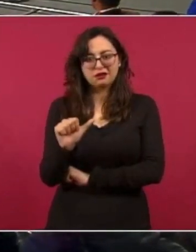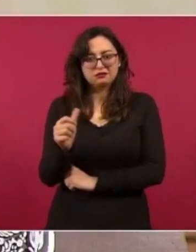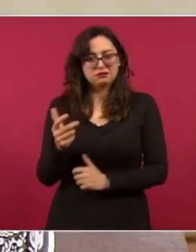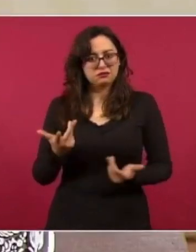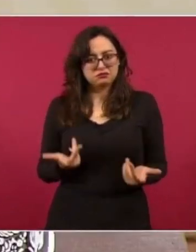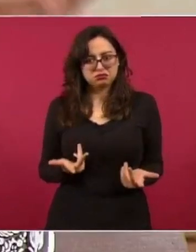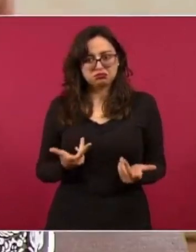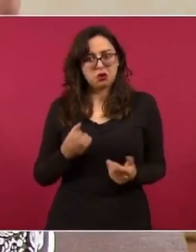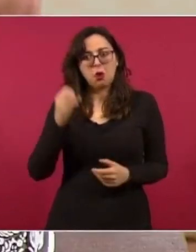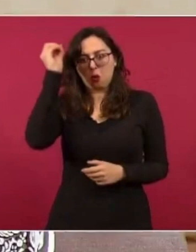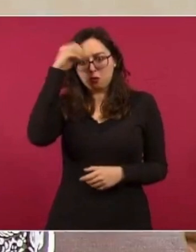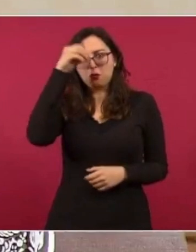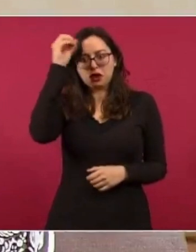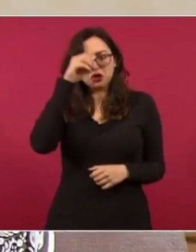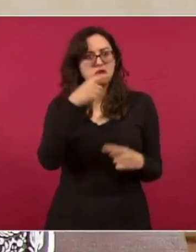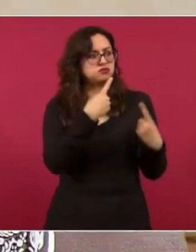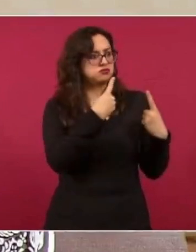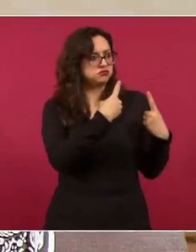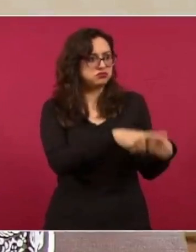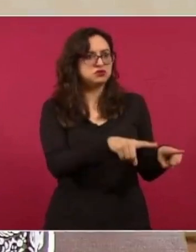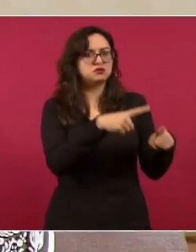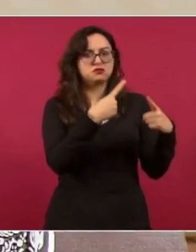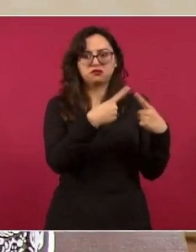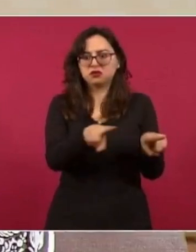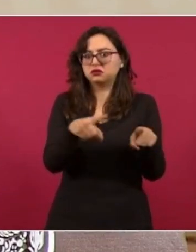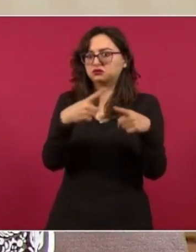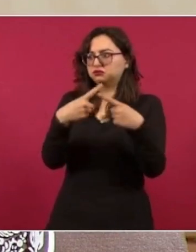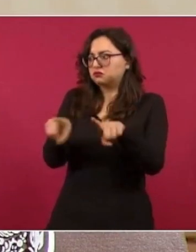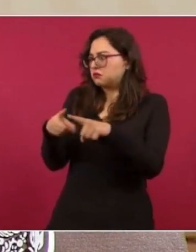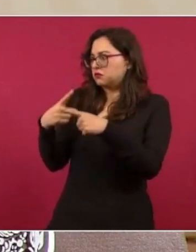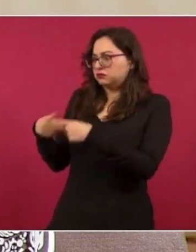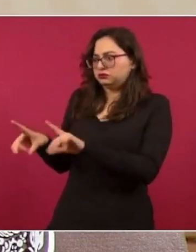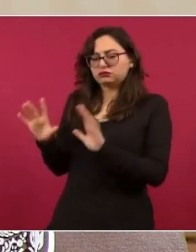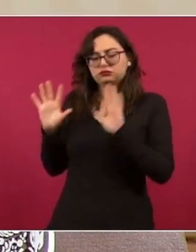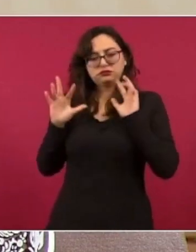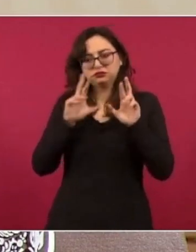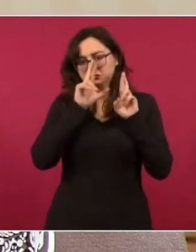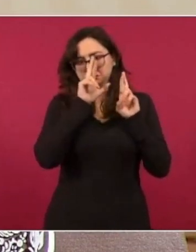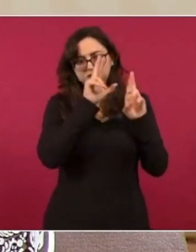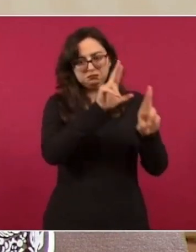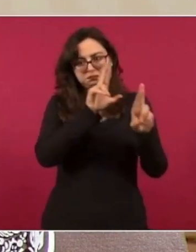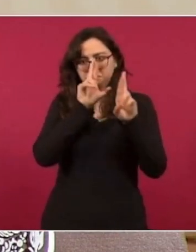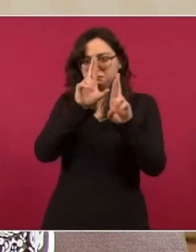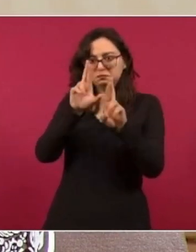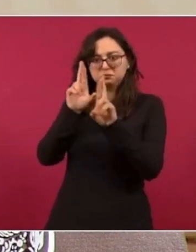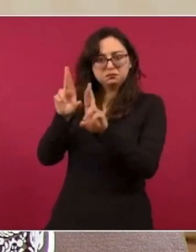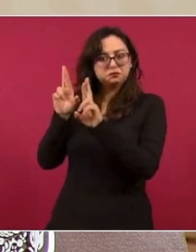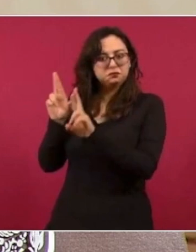hay quienes tienen una manera de pensar, una forma de ser